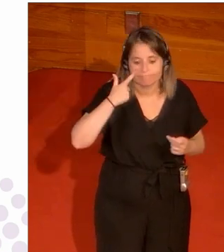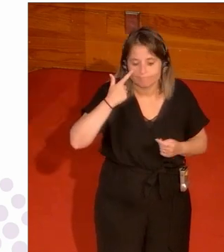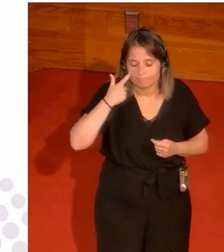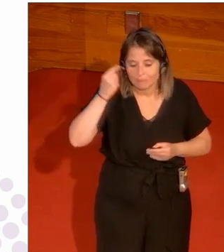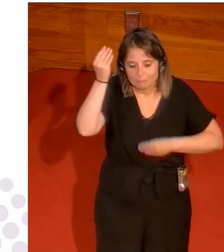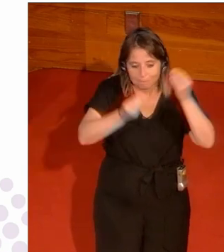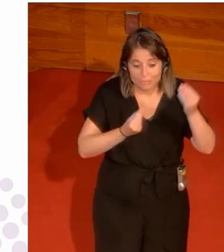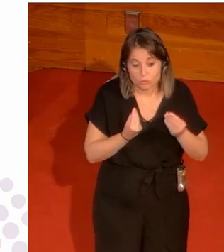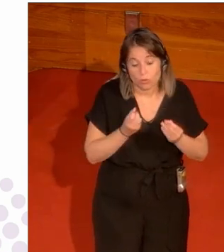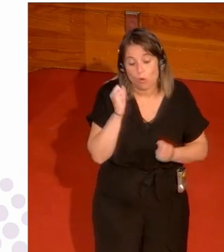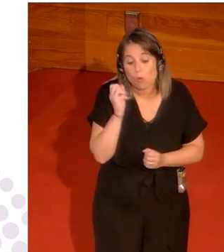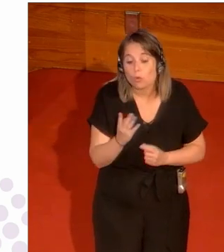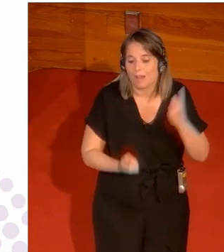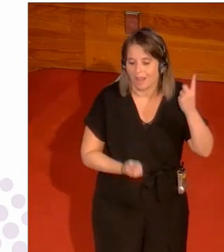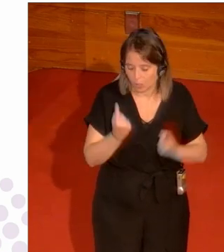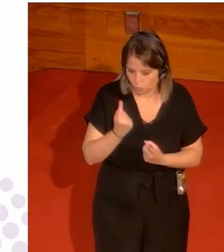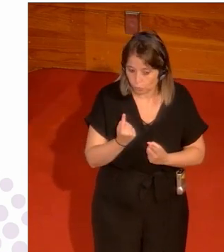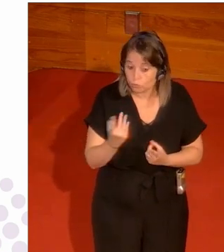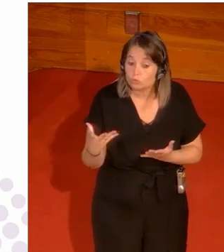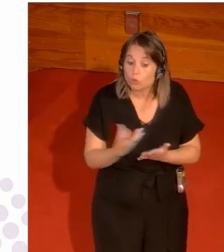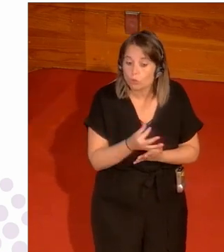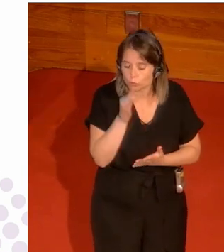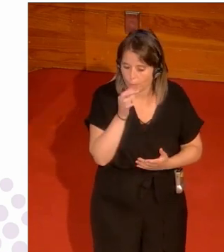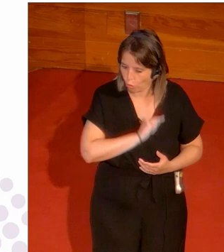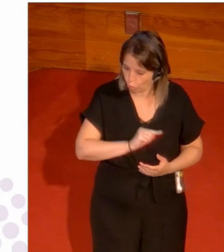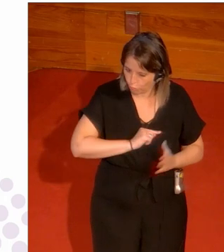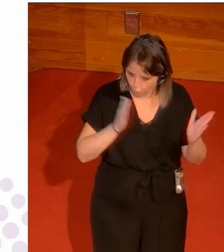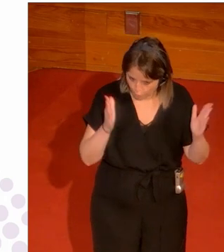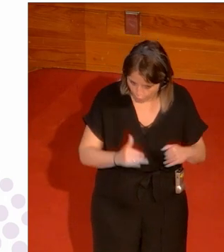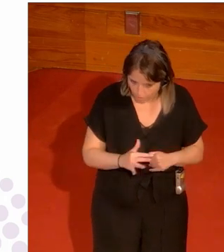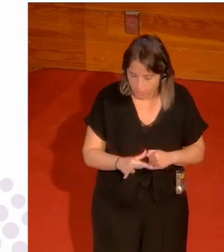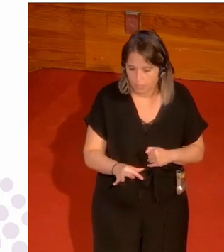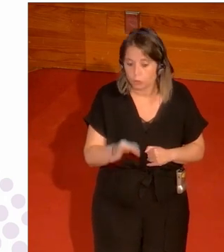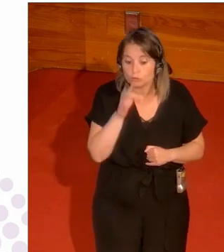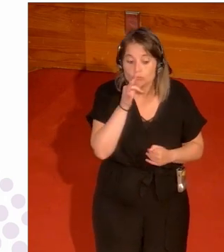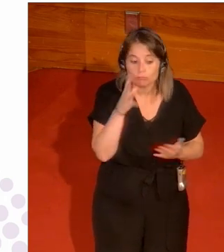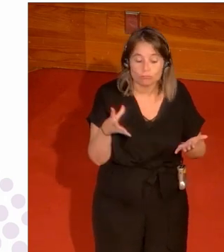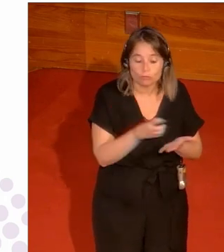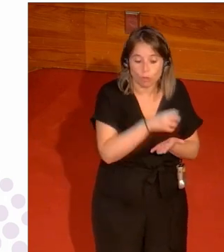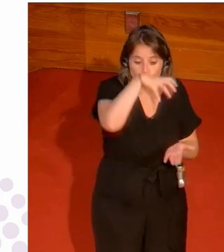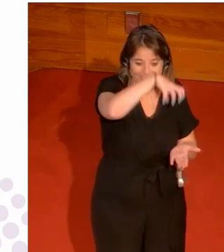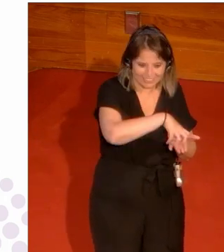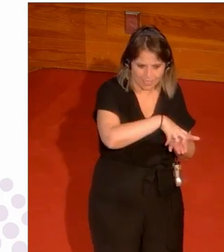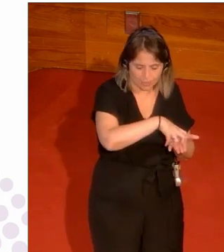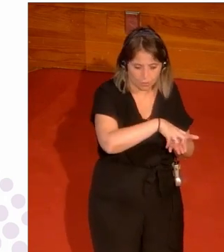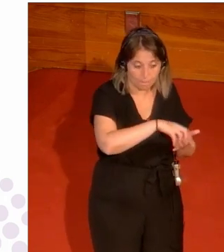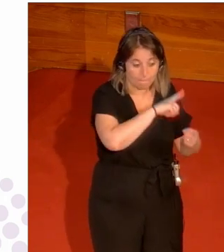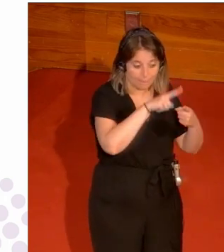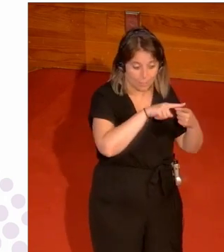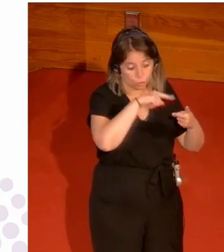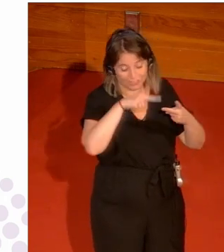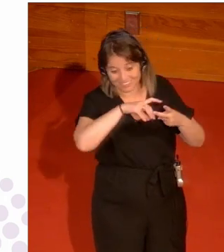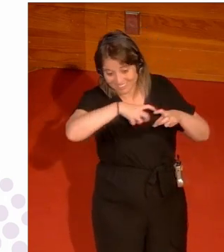que algunos clubes porque no todos están concienciados y no todos tienen un estadio un primer estadio potente y un segundo